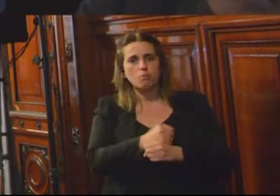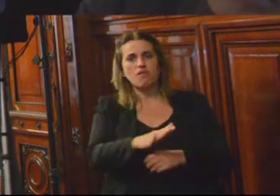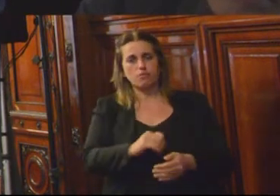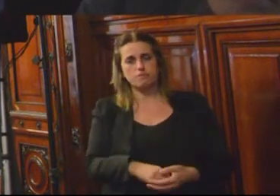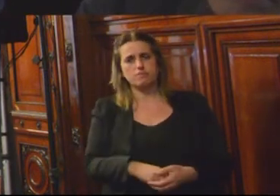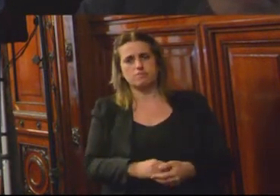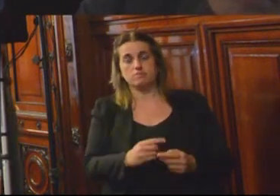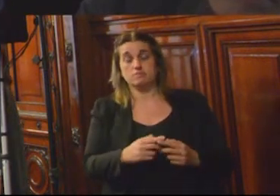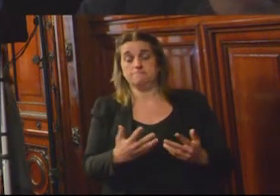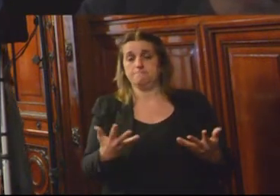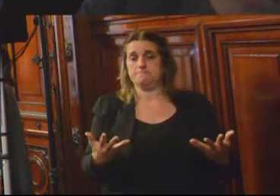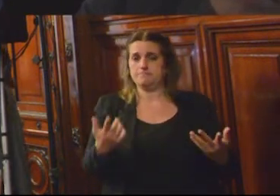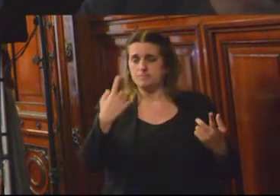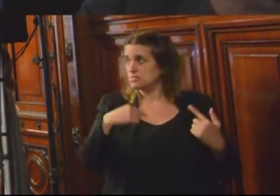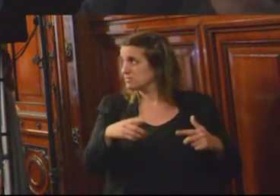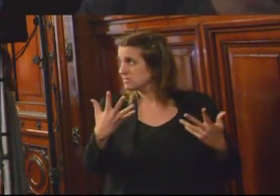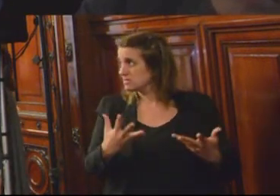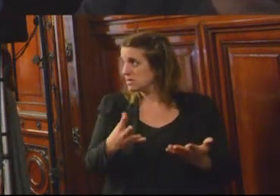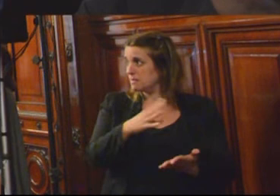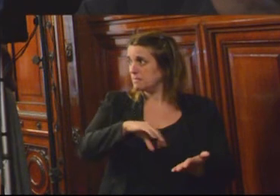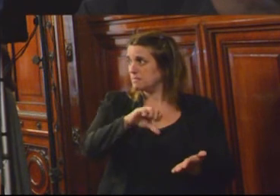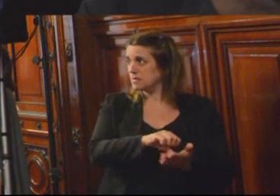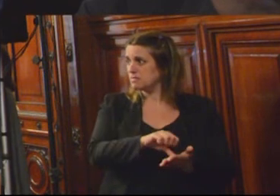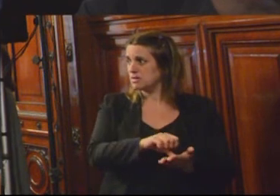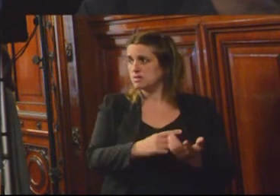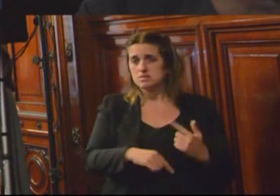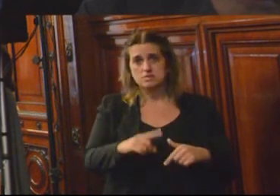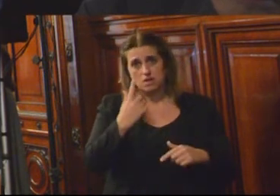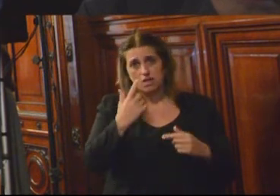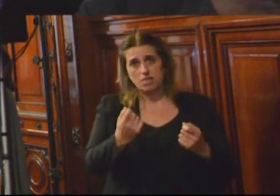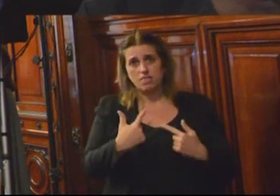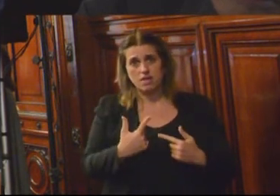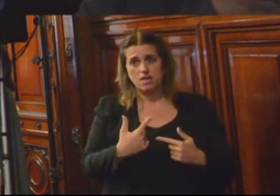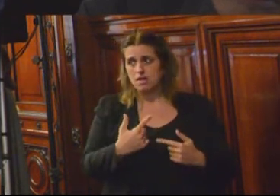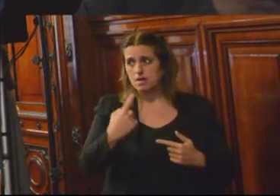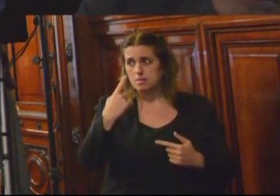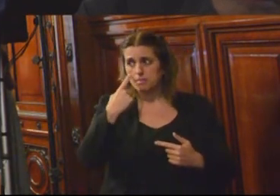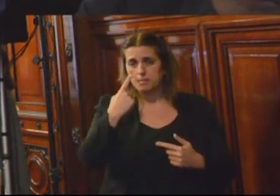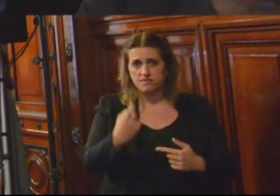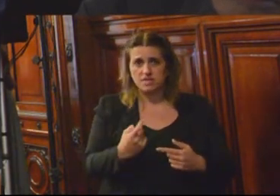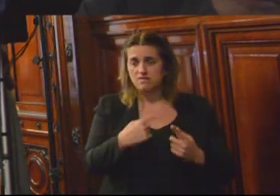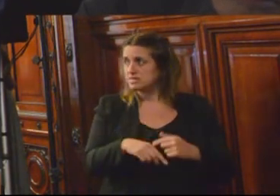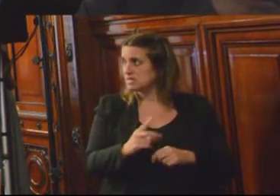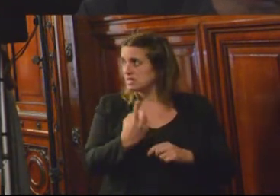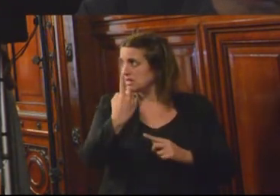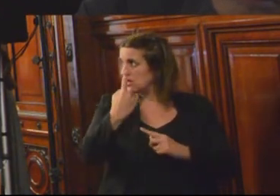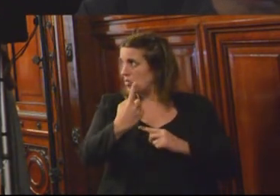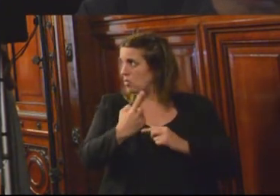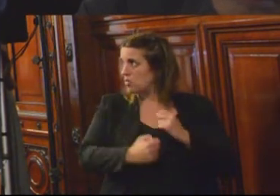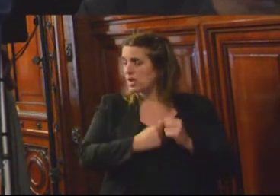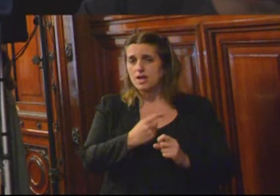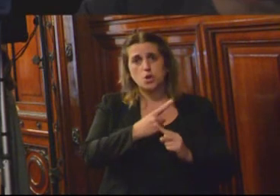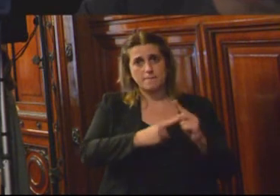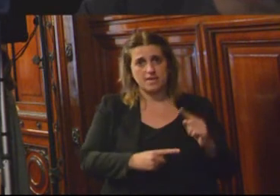En mi país ahora con mucha facilidad se otorga prisiones preventivas de 18 meses, de 36